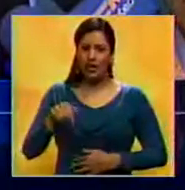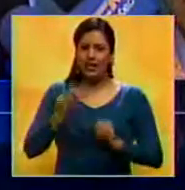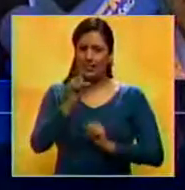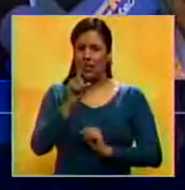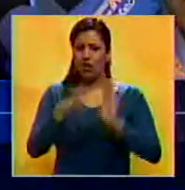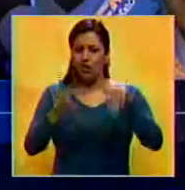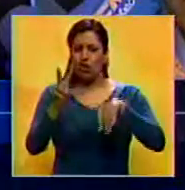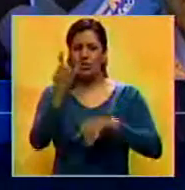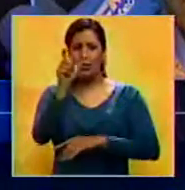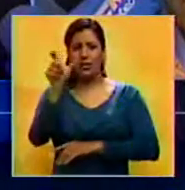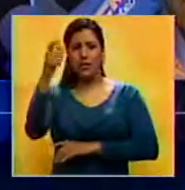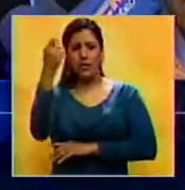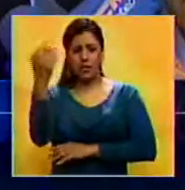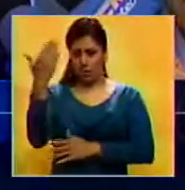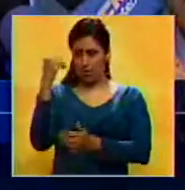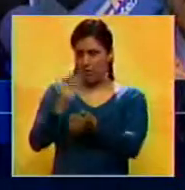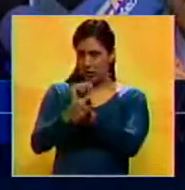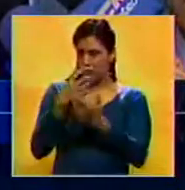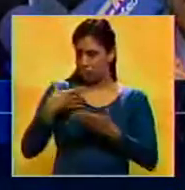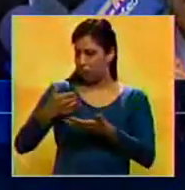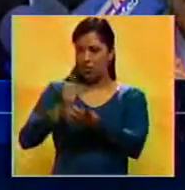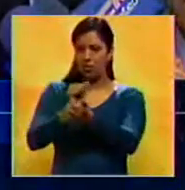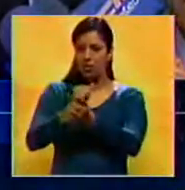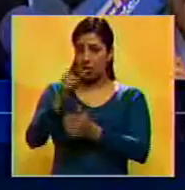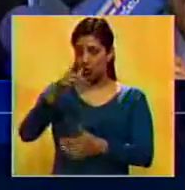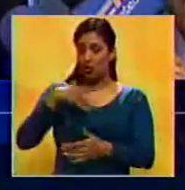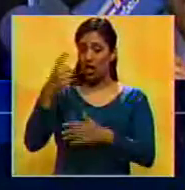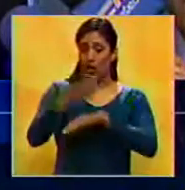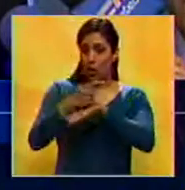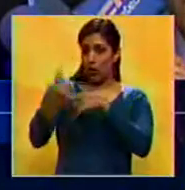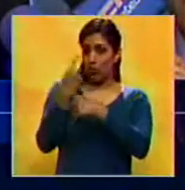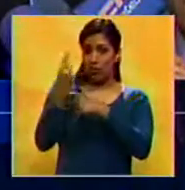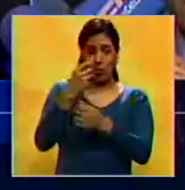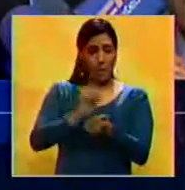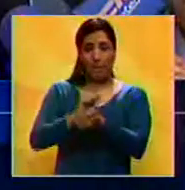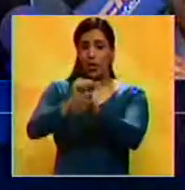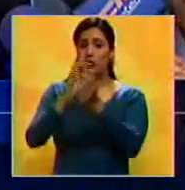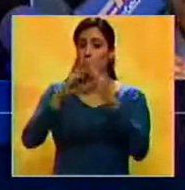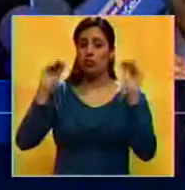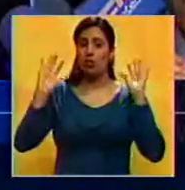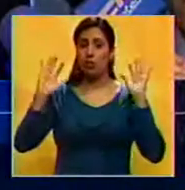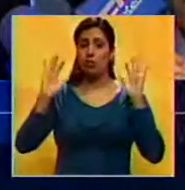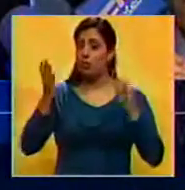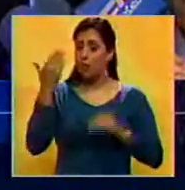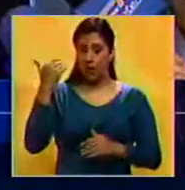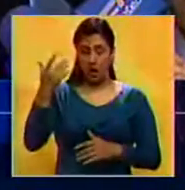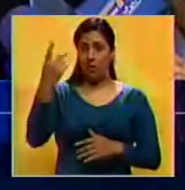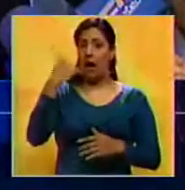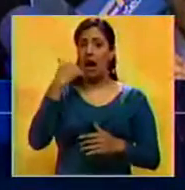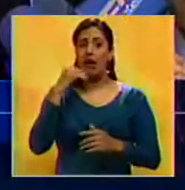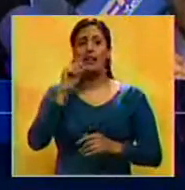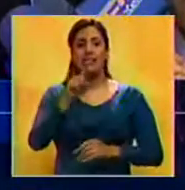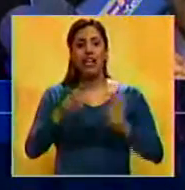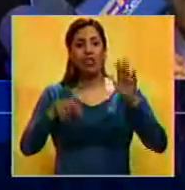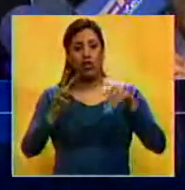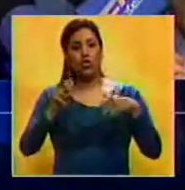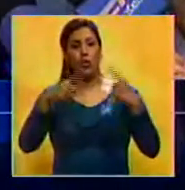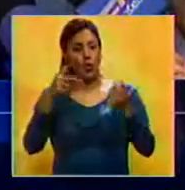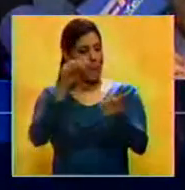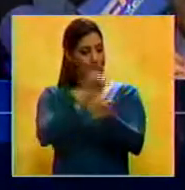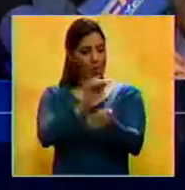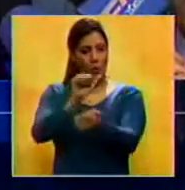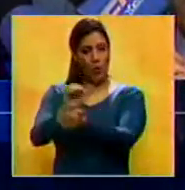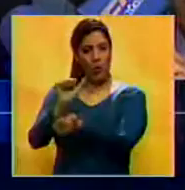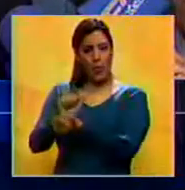diputados, esperando que nos vengan a detener a todos. Entonces, si eso es lo que quiere el gobierno, que nos pongan presos a todos, que vengan y traigan 112 esposas